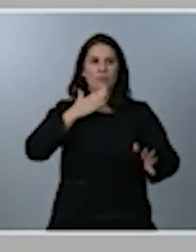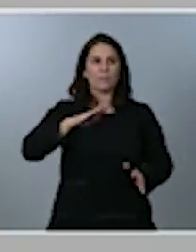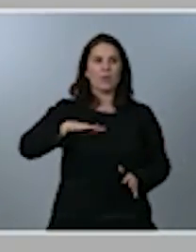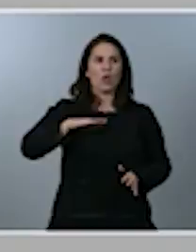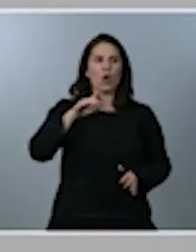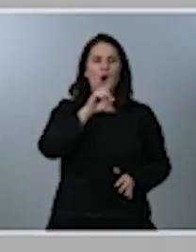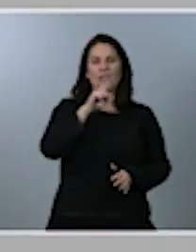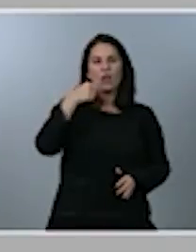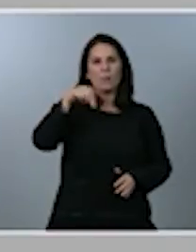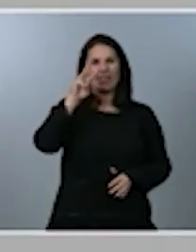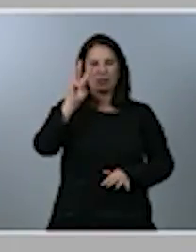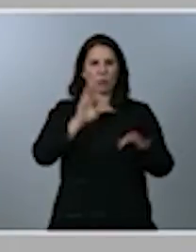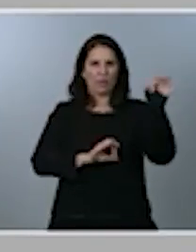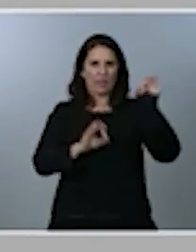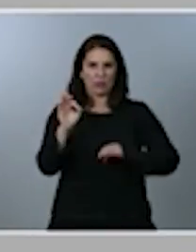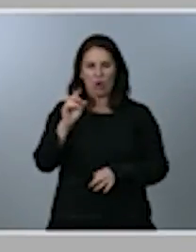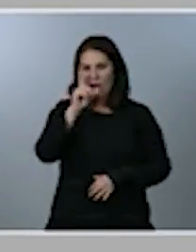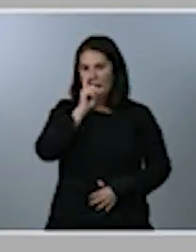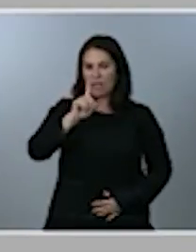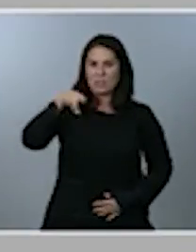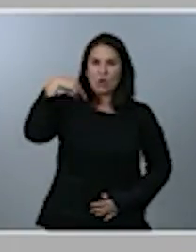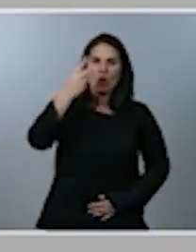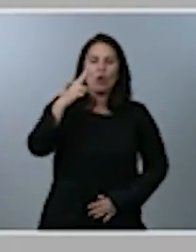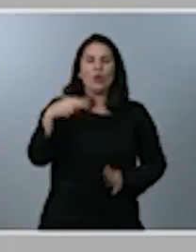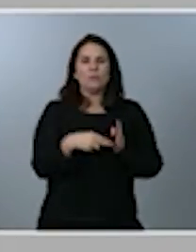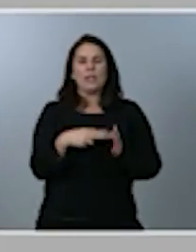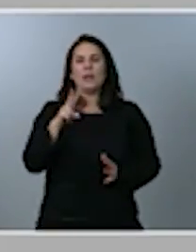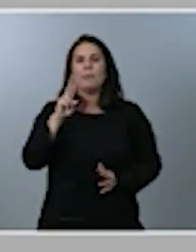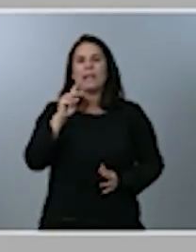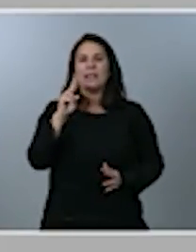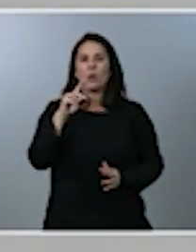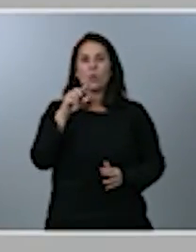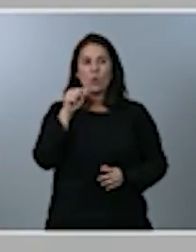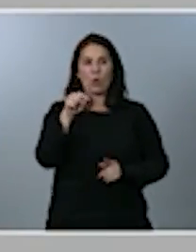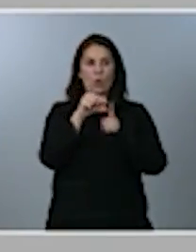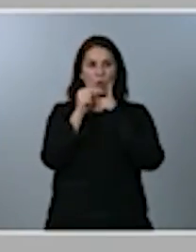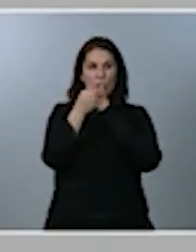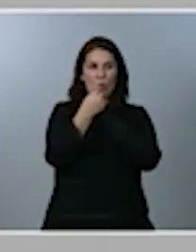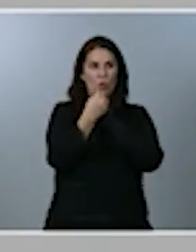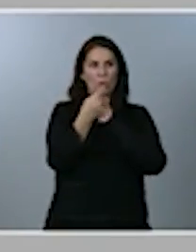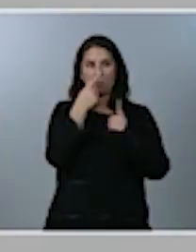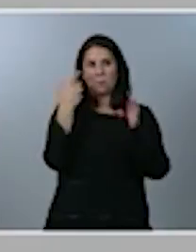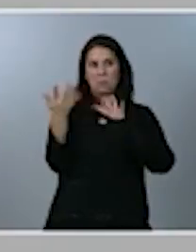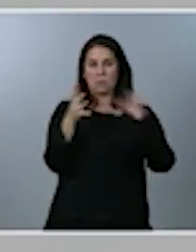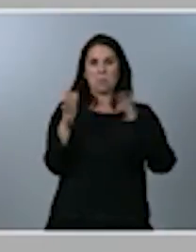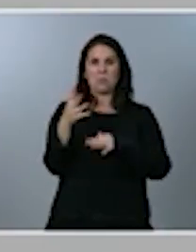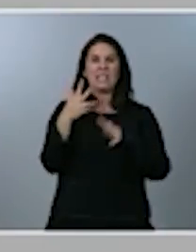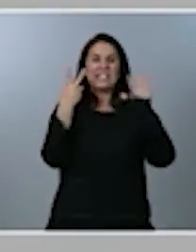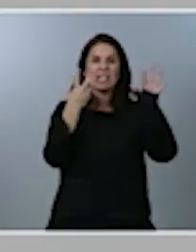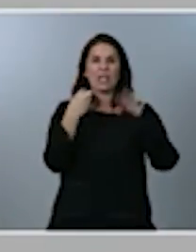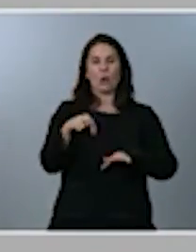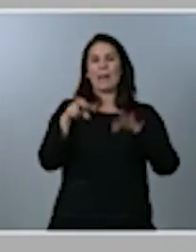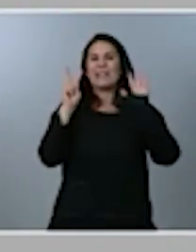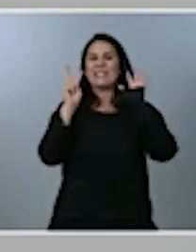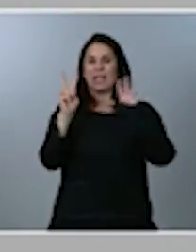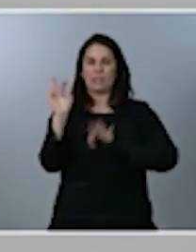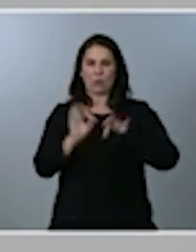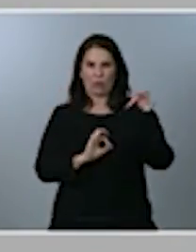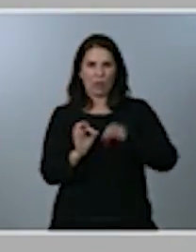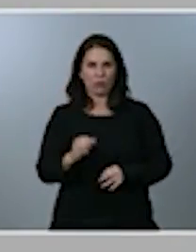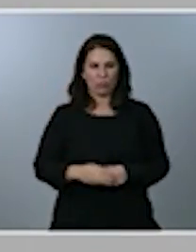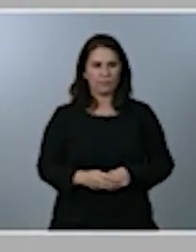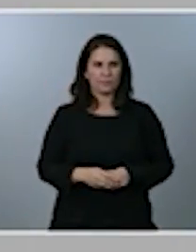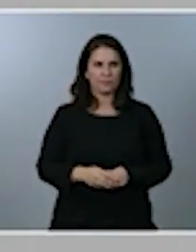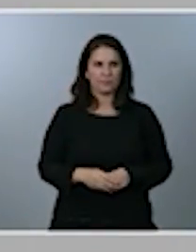y para el año 2021 este indicador preveemos que se registre al 7,7%. Dicho con